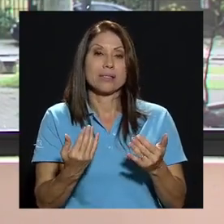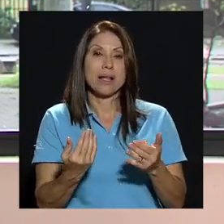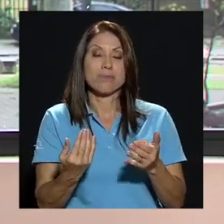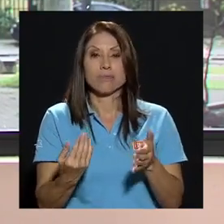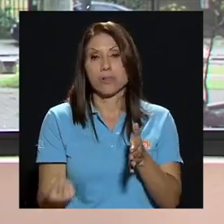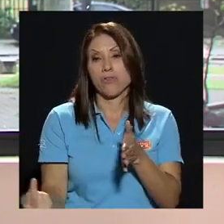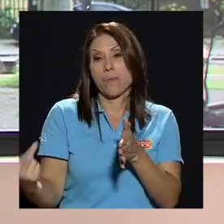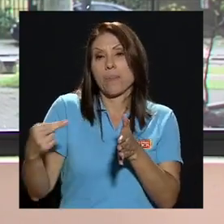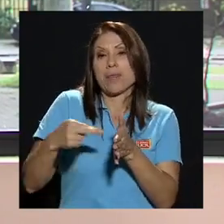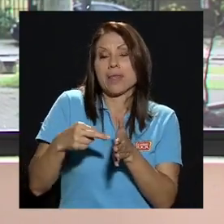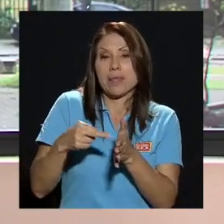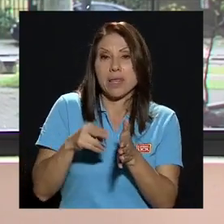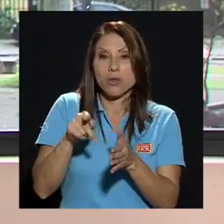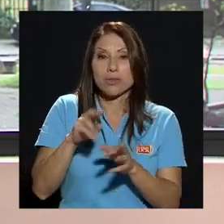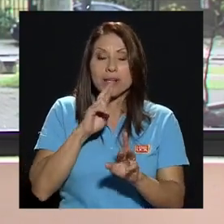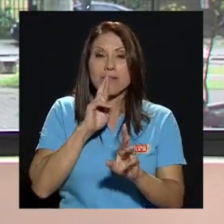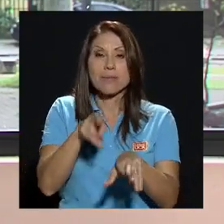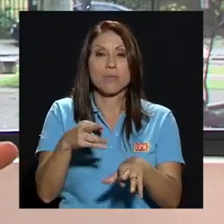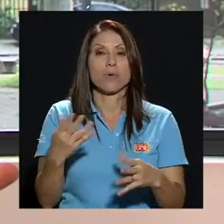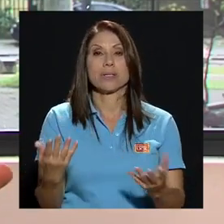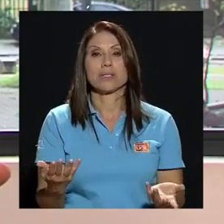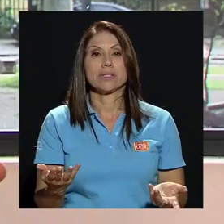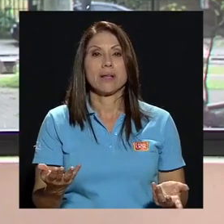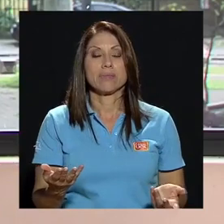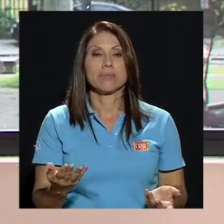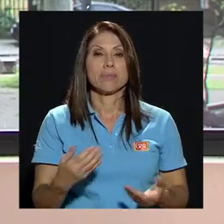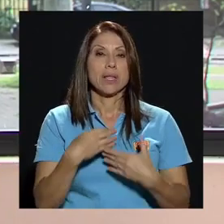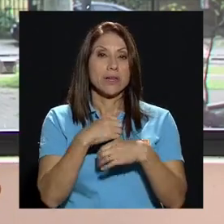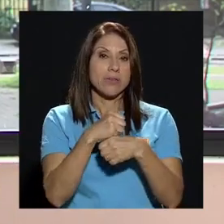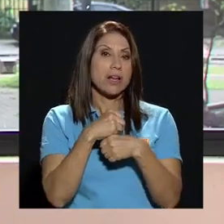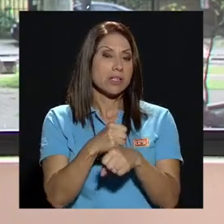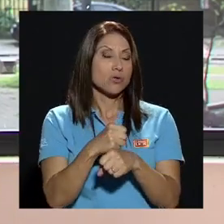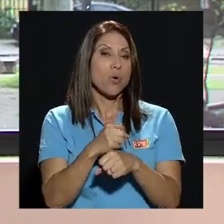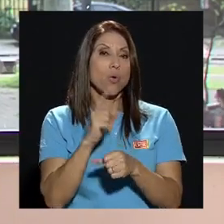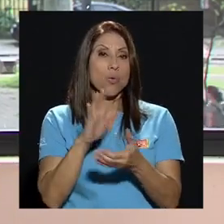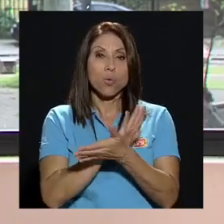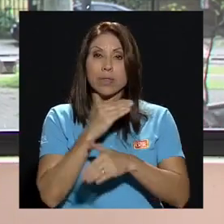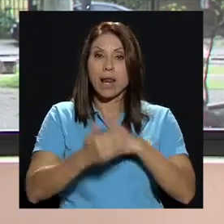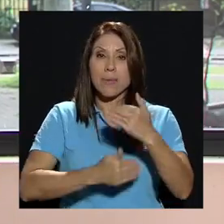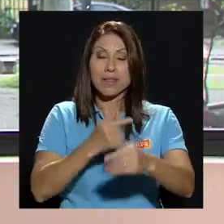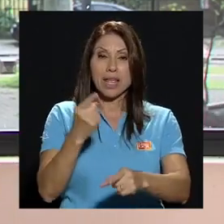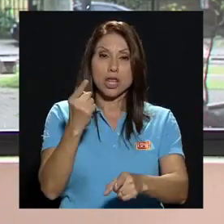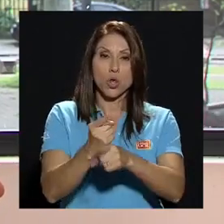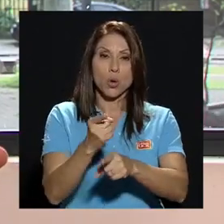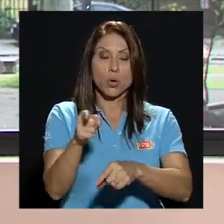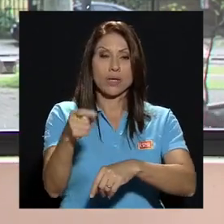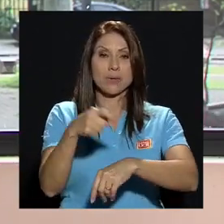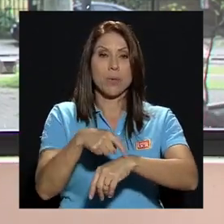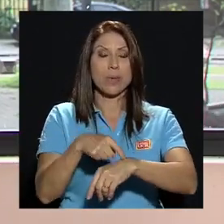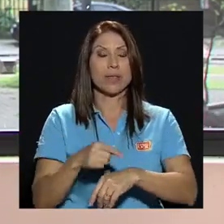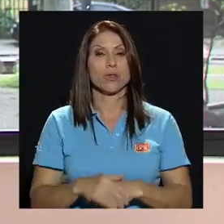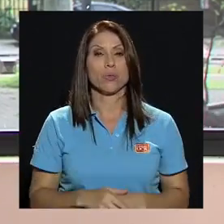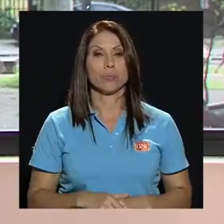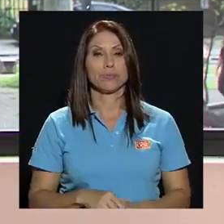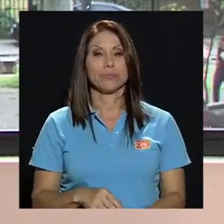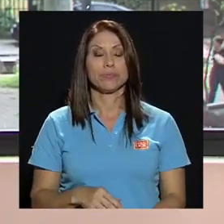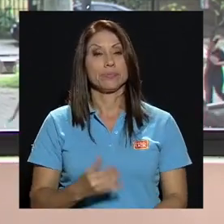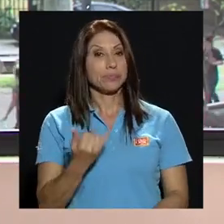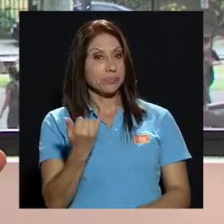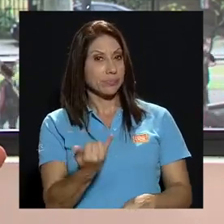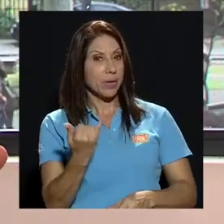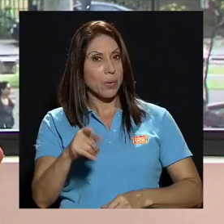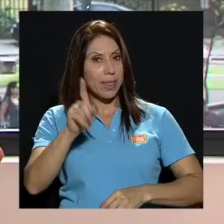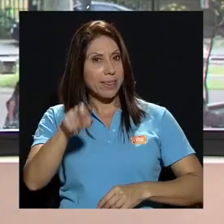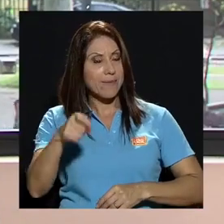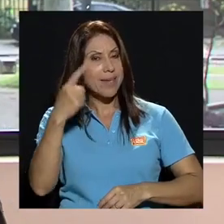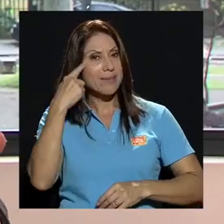se encontró y este realizó un trámite idóneo en ese momento ahora habría que analizar qué es lo que